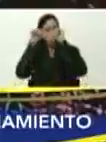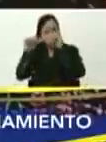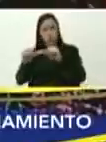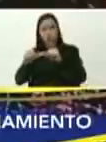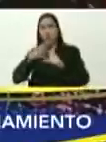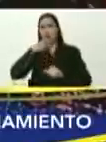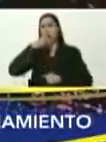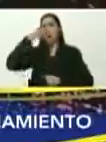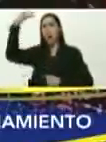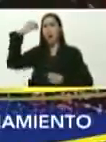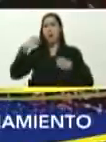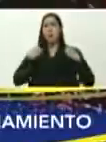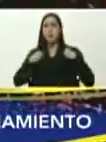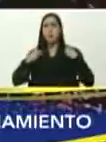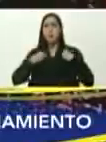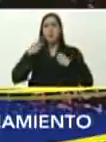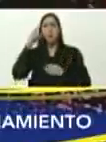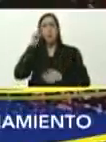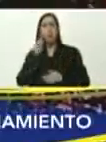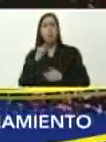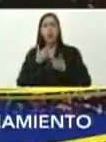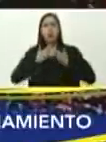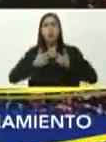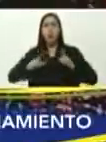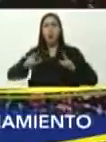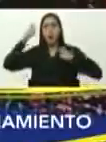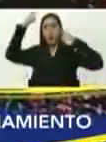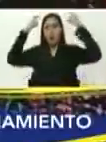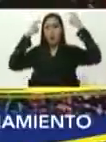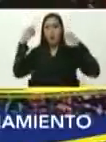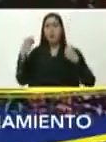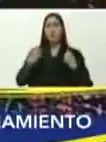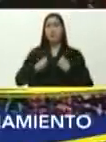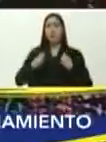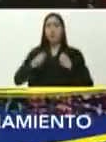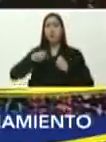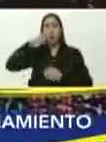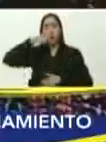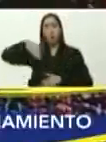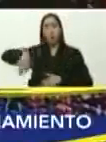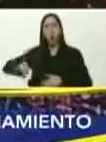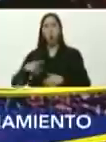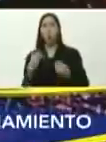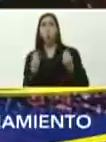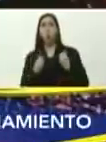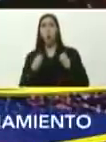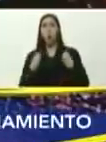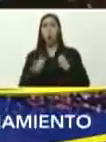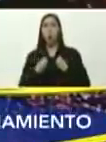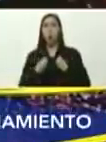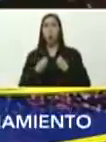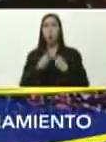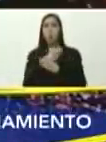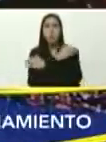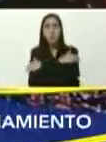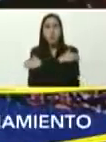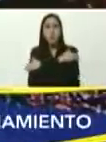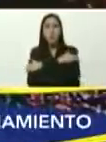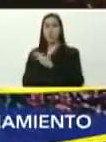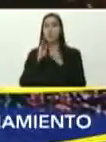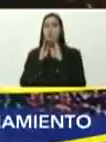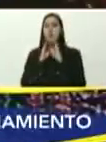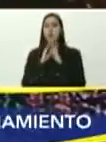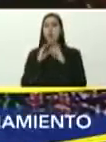grito, que viva el gran Bolívar, que viva Chávez, que viva el pueblo de Venezuela, felicidades y bendiciones,